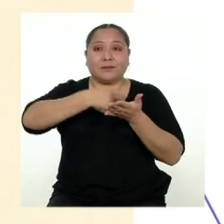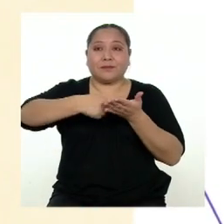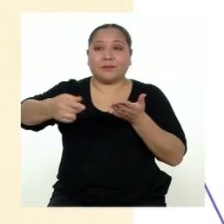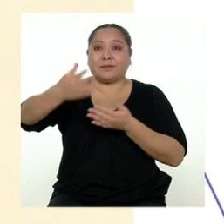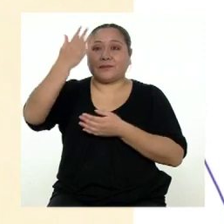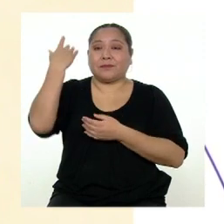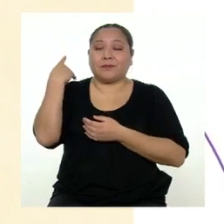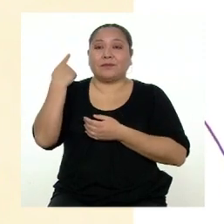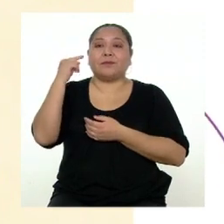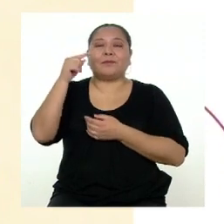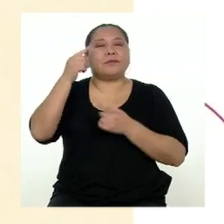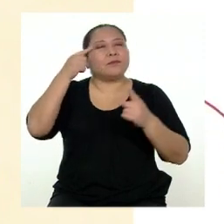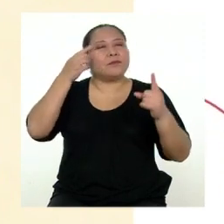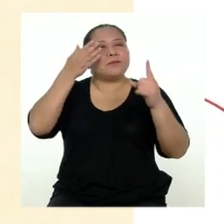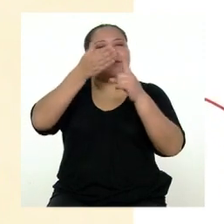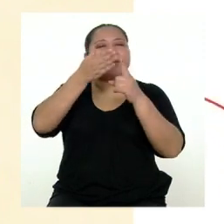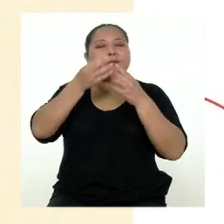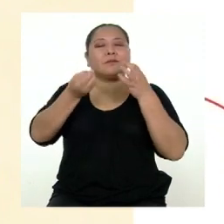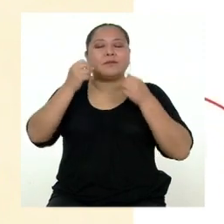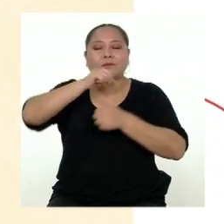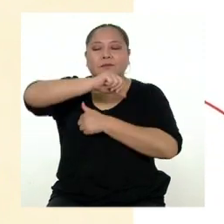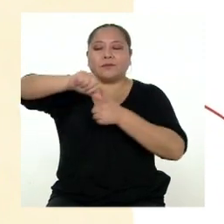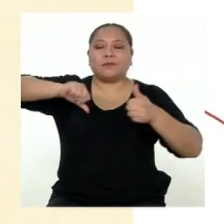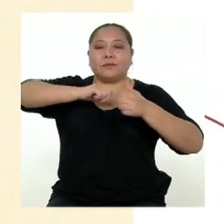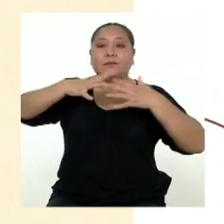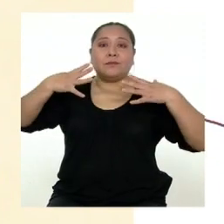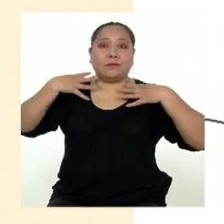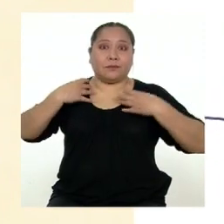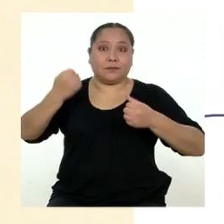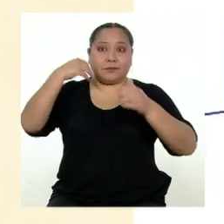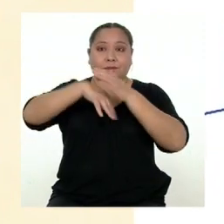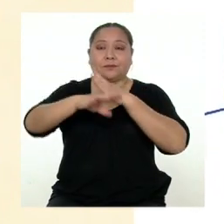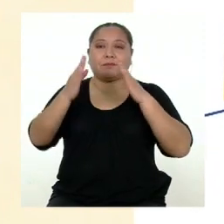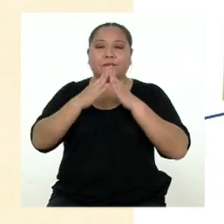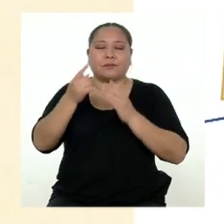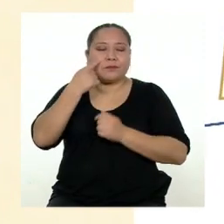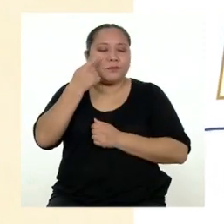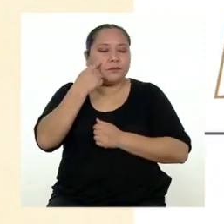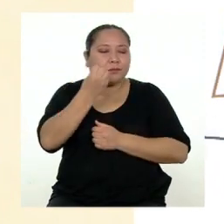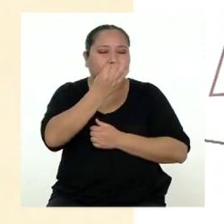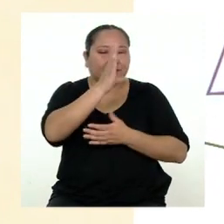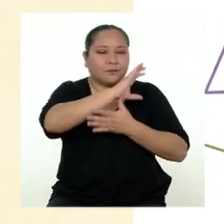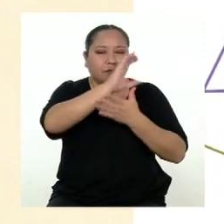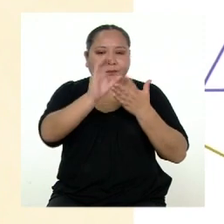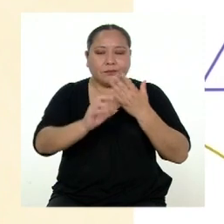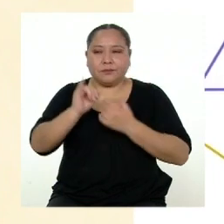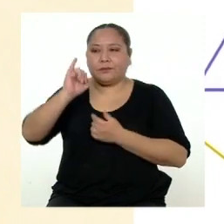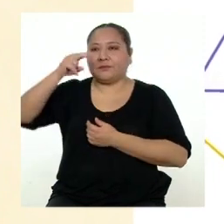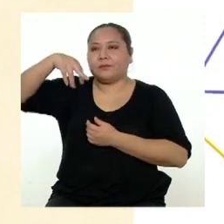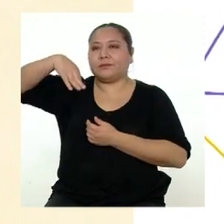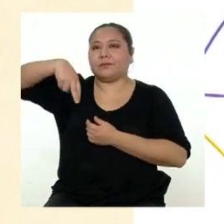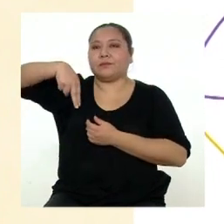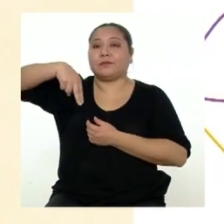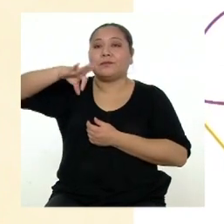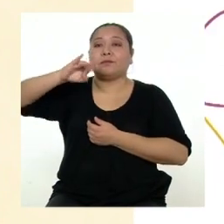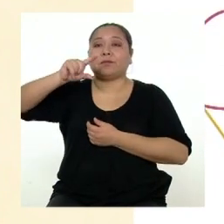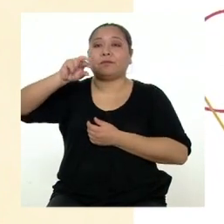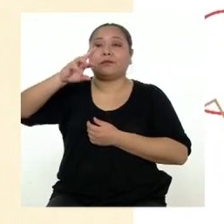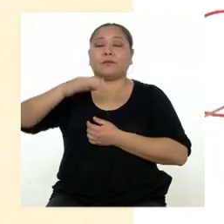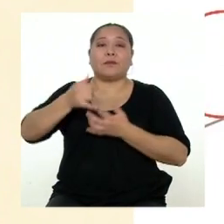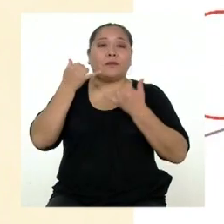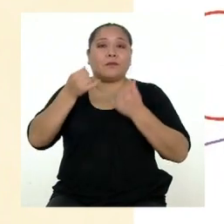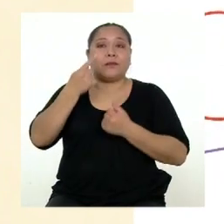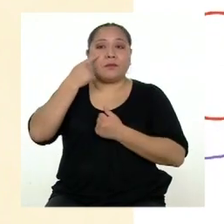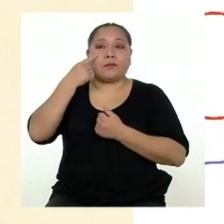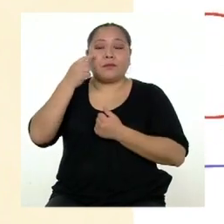nos centramos en cómo lograr una convivencia saludable en el hogar y conocimos algunas características de la infografía. Por eso, hoy vamos a conocer algo